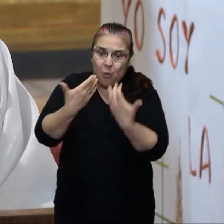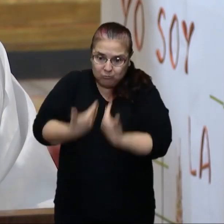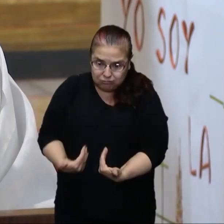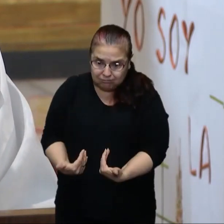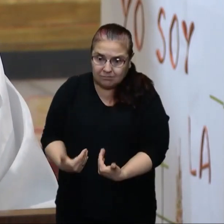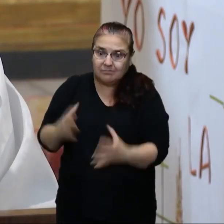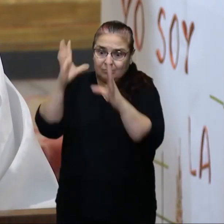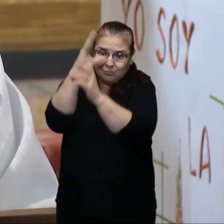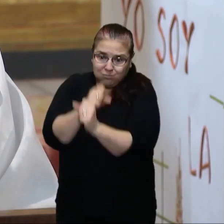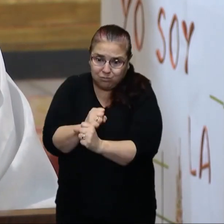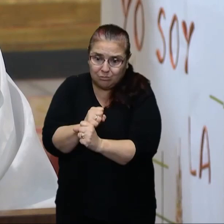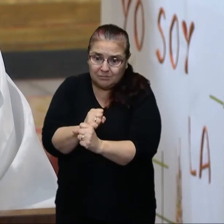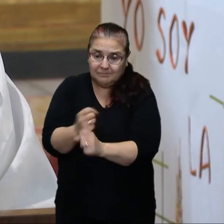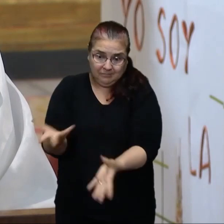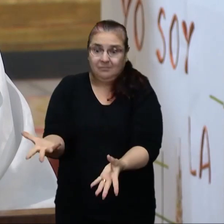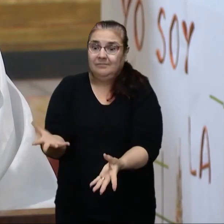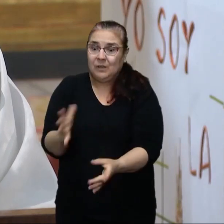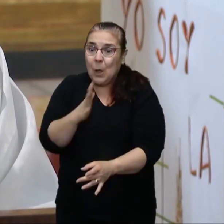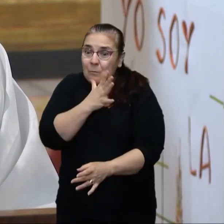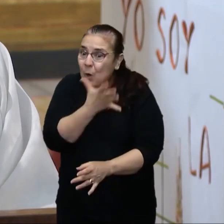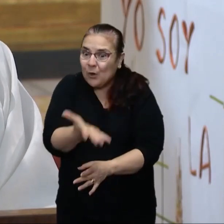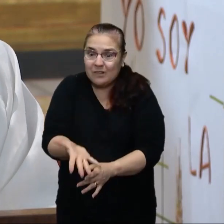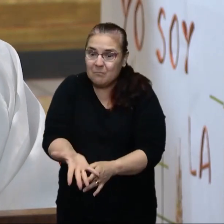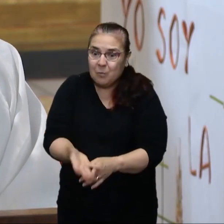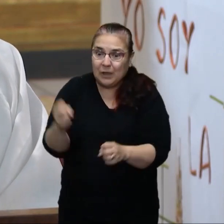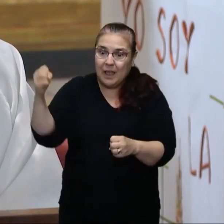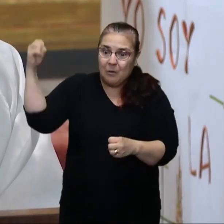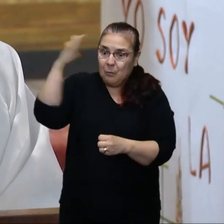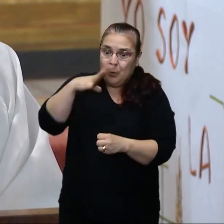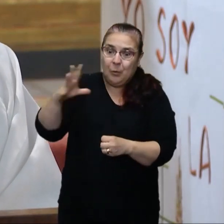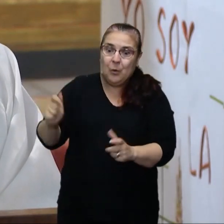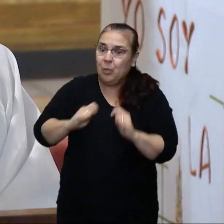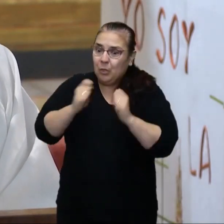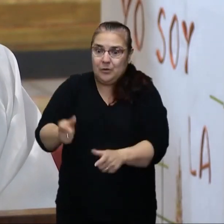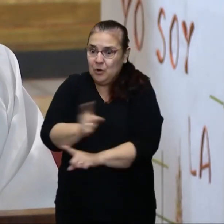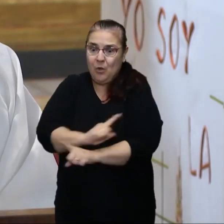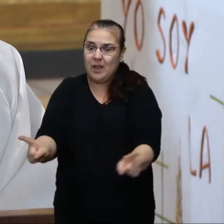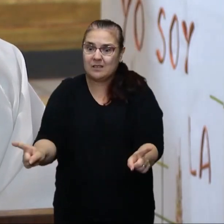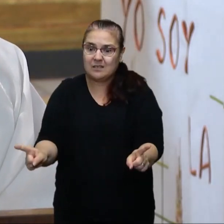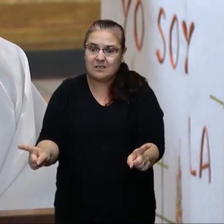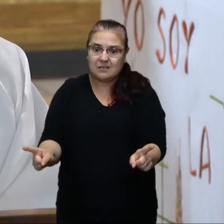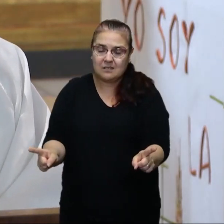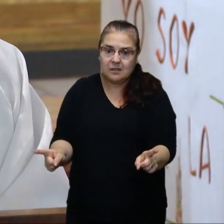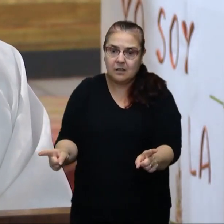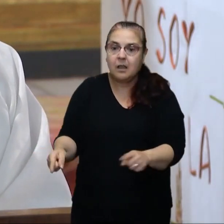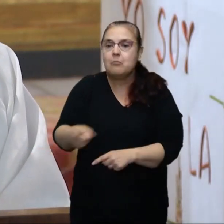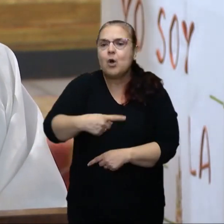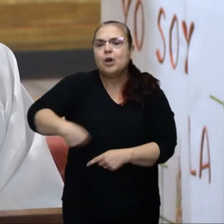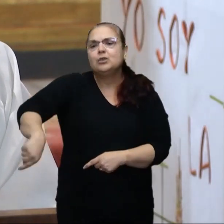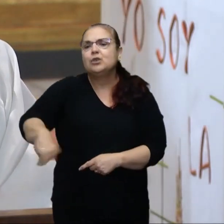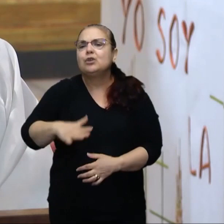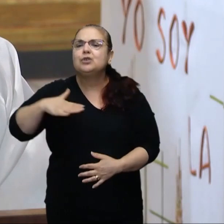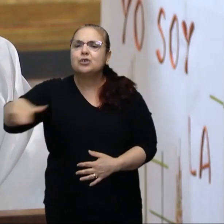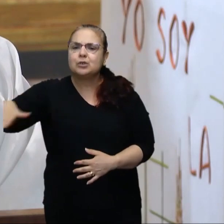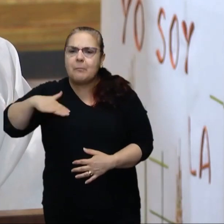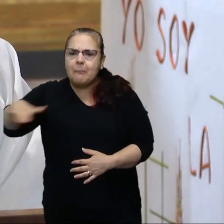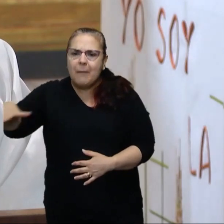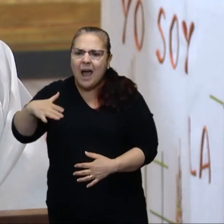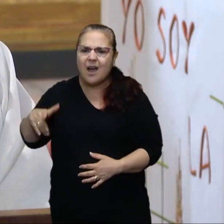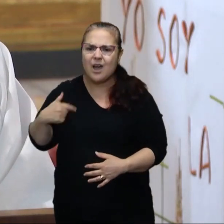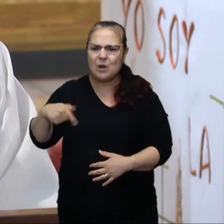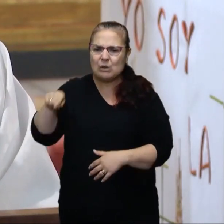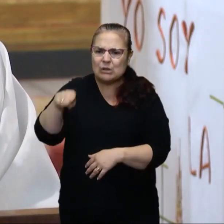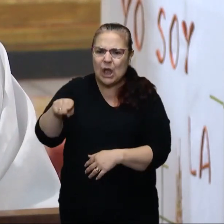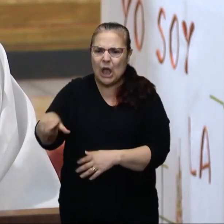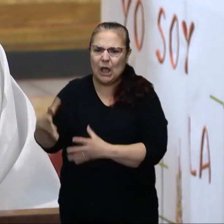porque no das luz. Por eso cuando alguien dice, no, es que sois los malos los que estáis en el fango, los que estáis